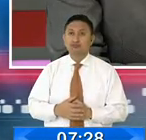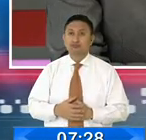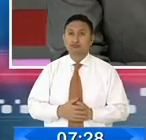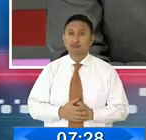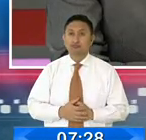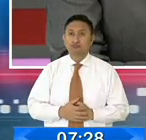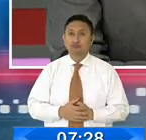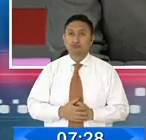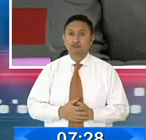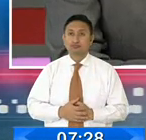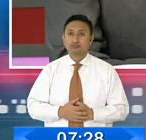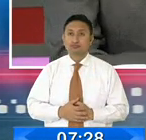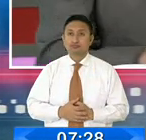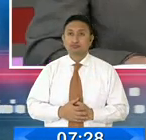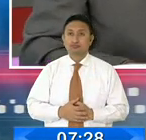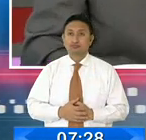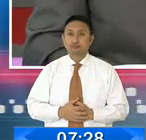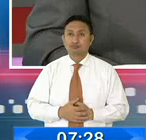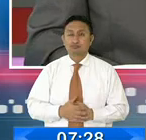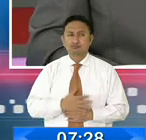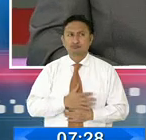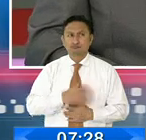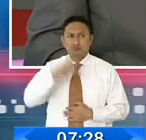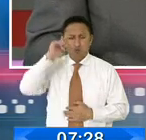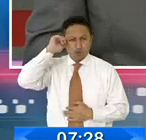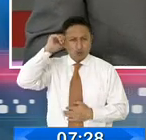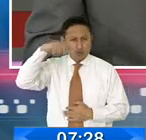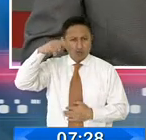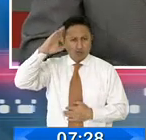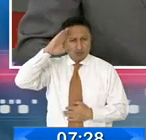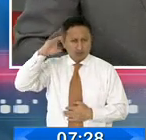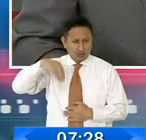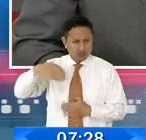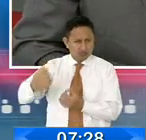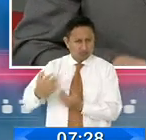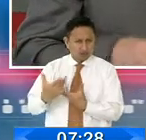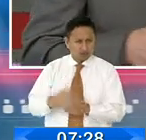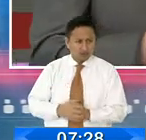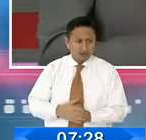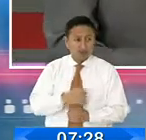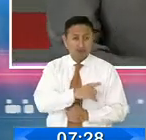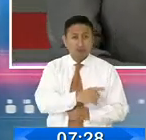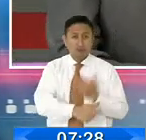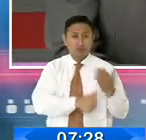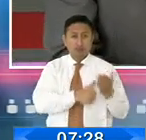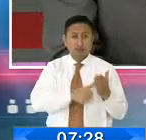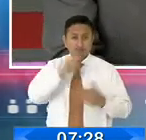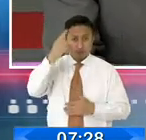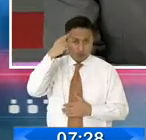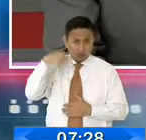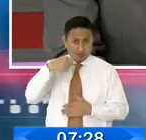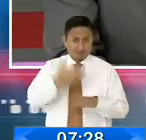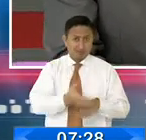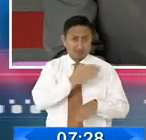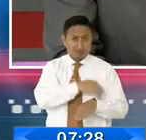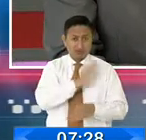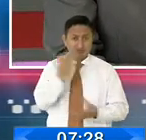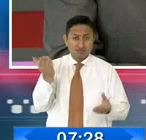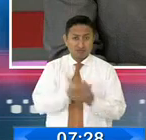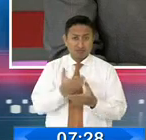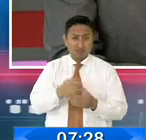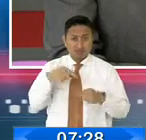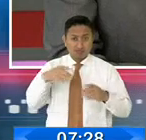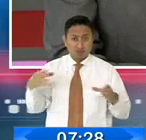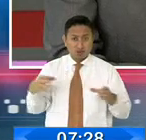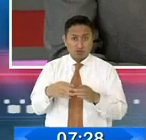asambleista? Usted tiene la palabra. Yo recuerdo el informe de la policía, de la señora ministra, cuando lo presentó en la